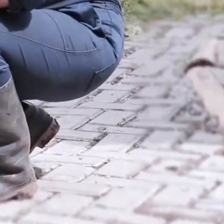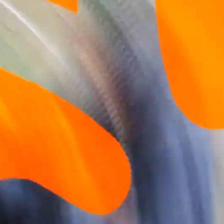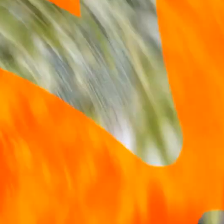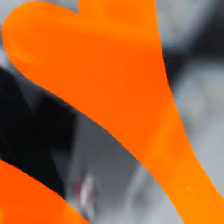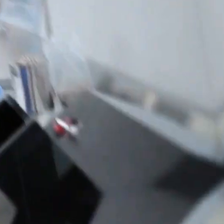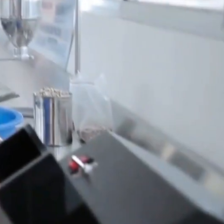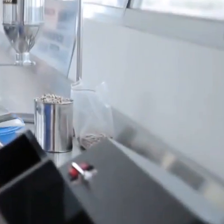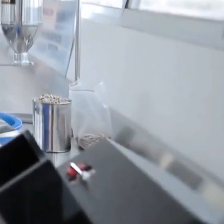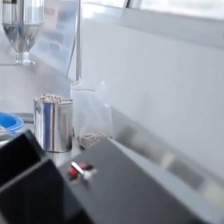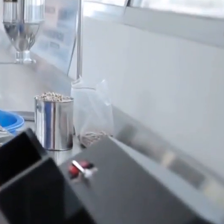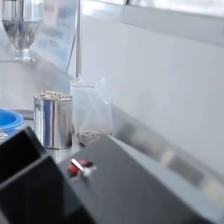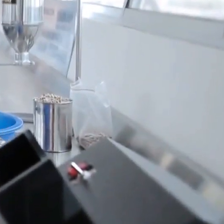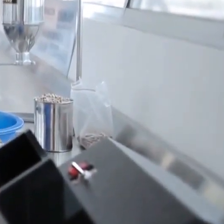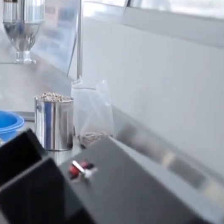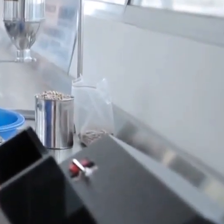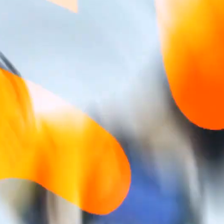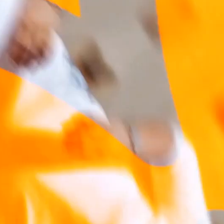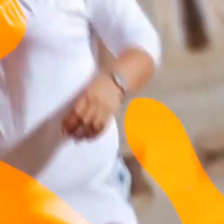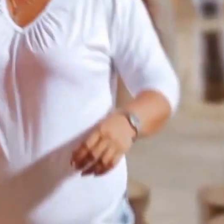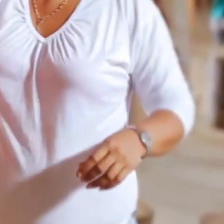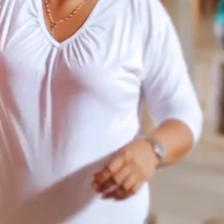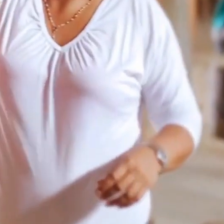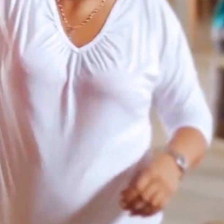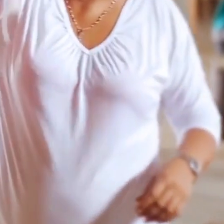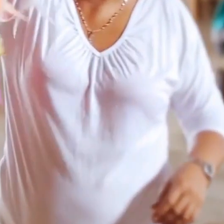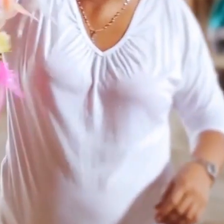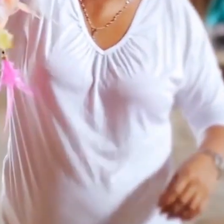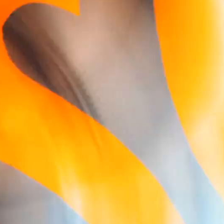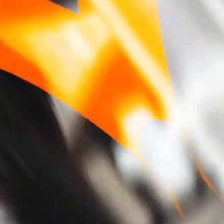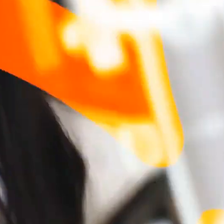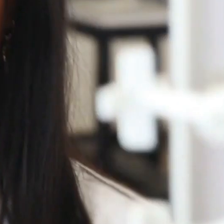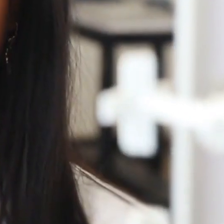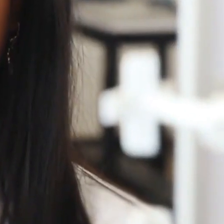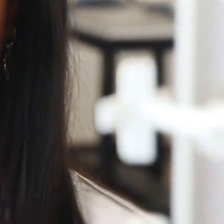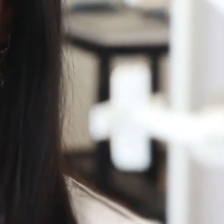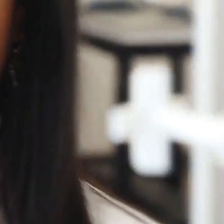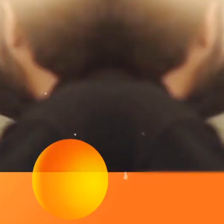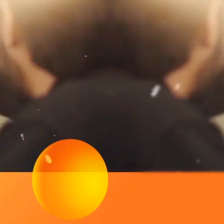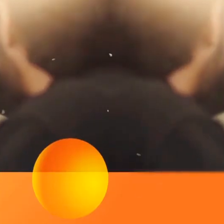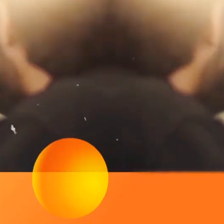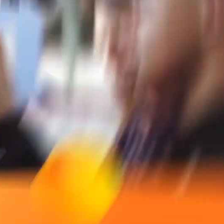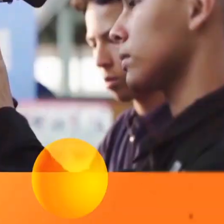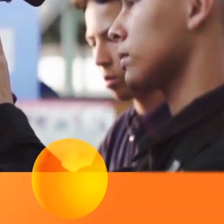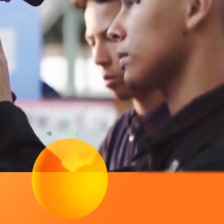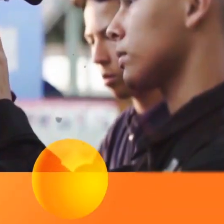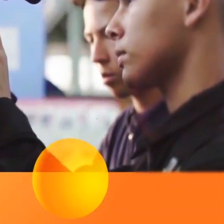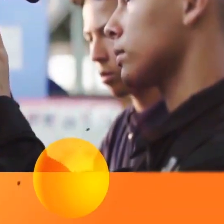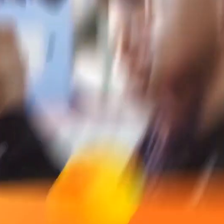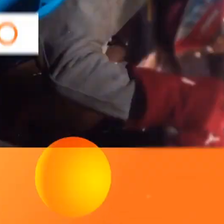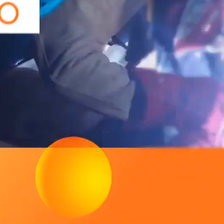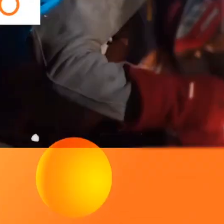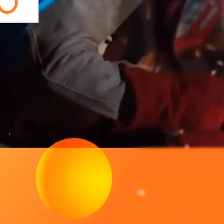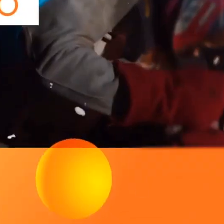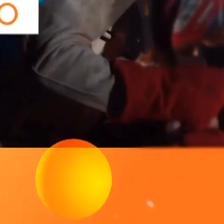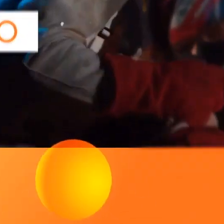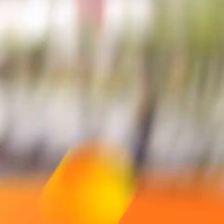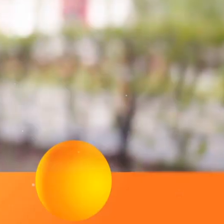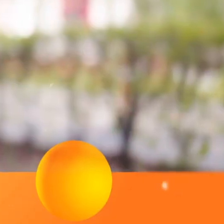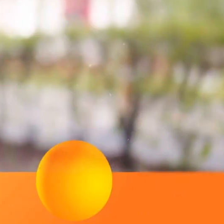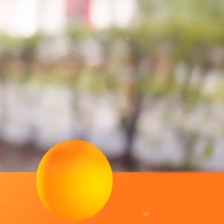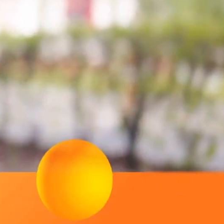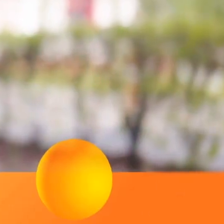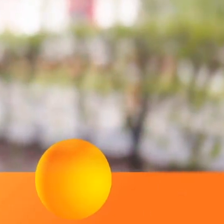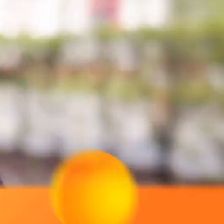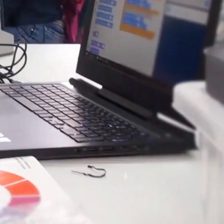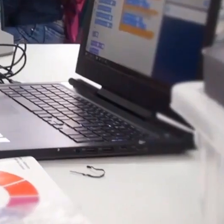SENA al Aire referente a sus oyentes y televidentes SENA, SENA SENA al Aire